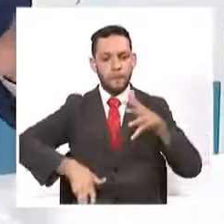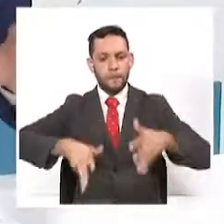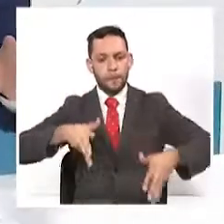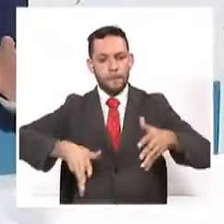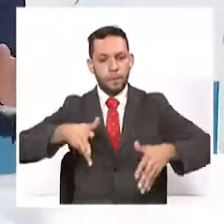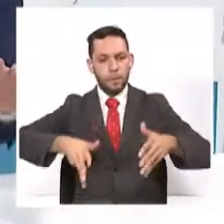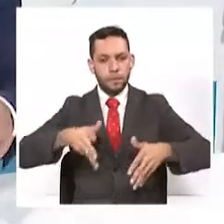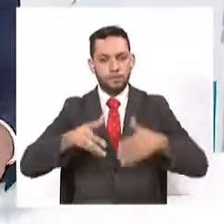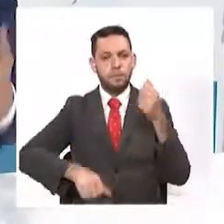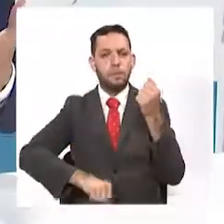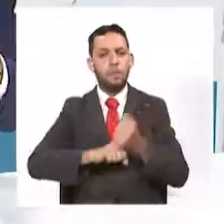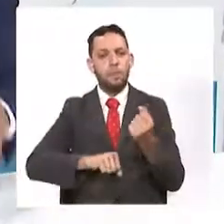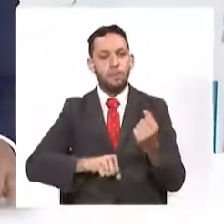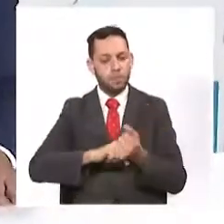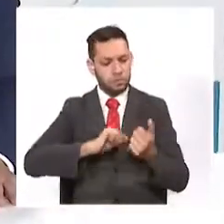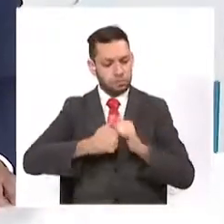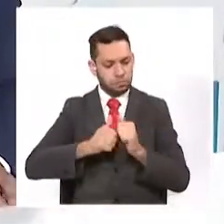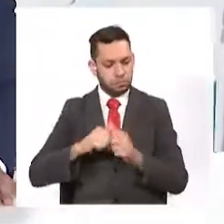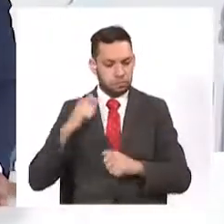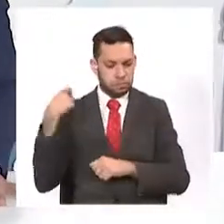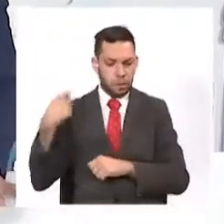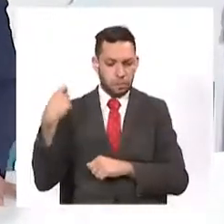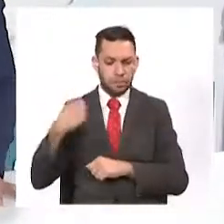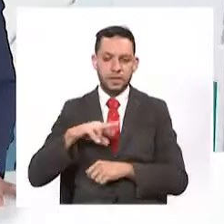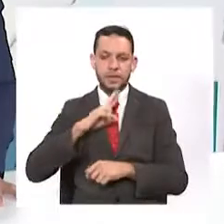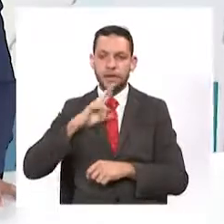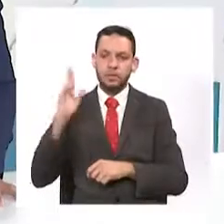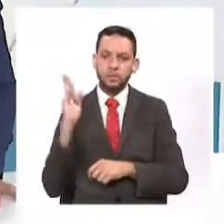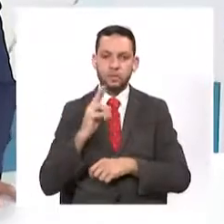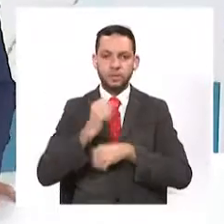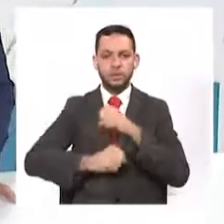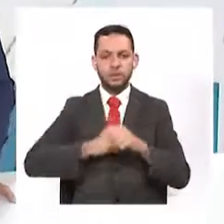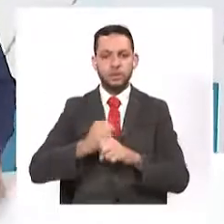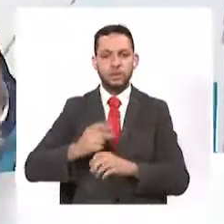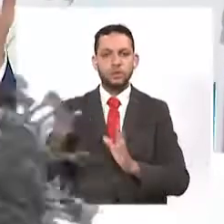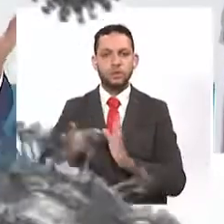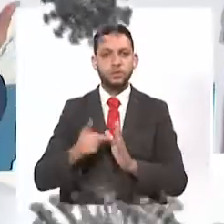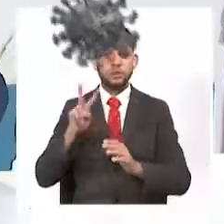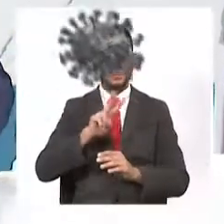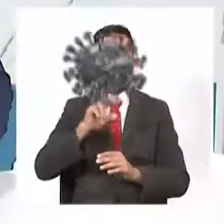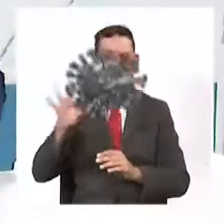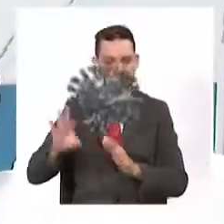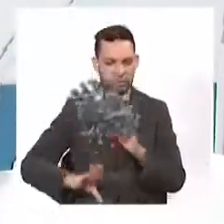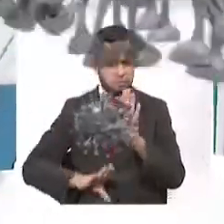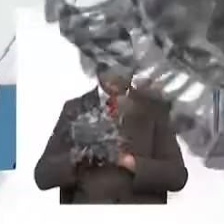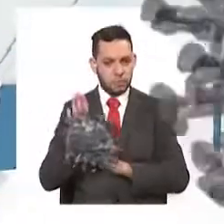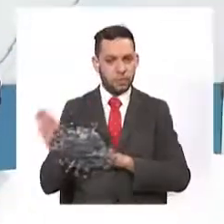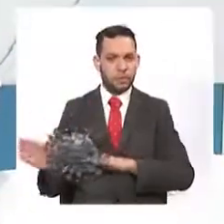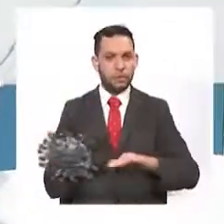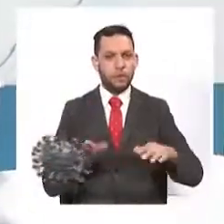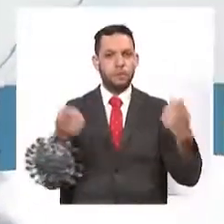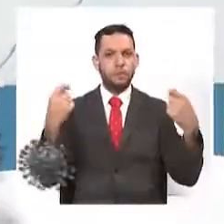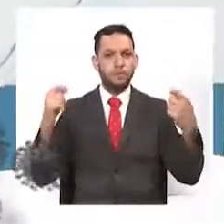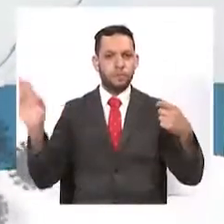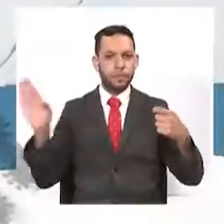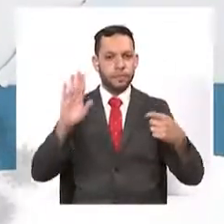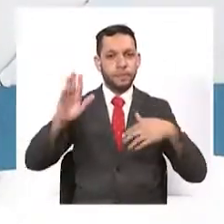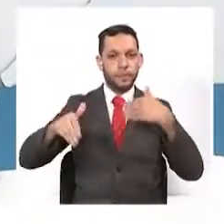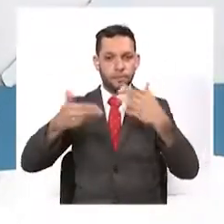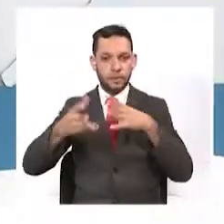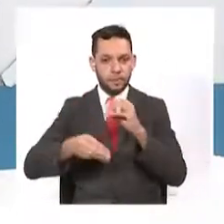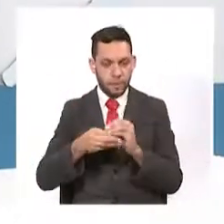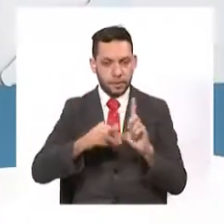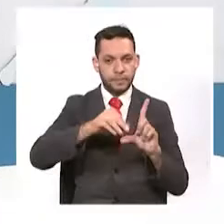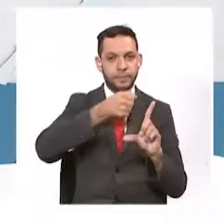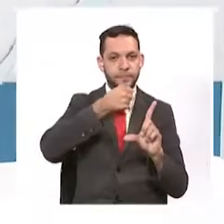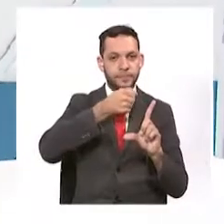programa de apoyo e incentivo económico para lograr unos importantes resultados en los Juegos Nacionales. Hasta aquí los deportes, vamos a una breve pausa, pero ya regresamos con más